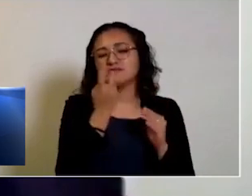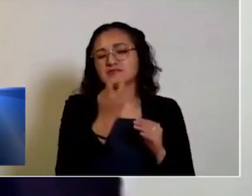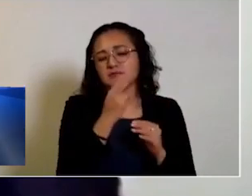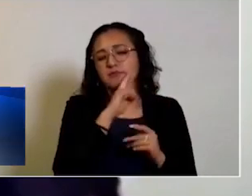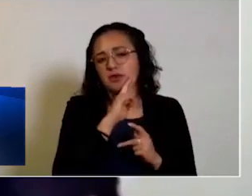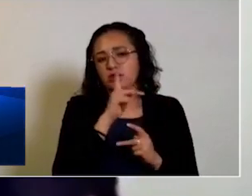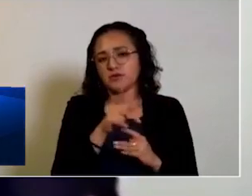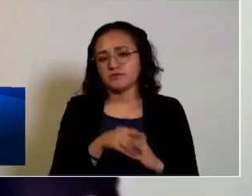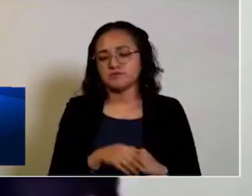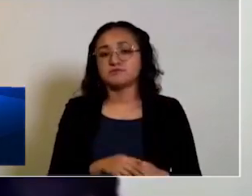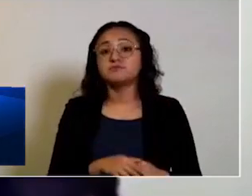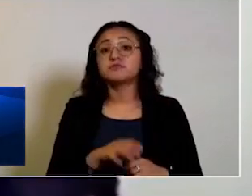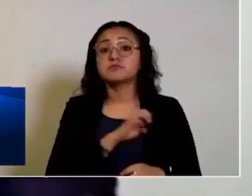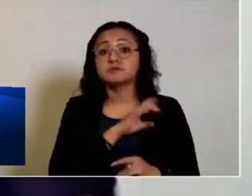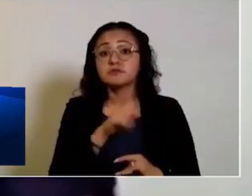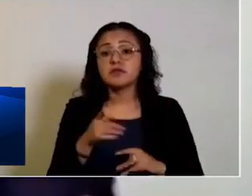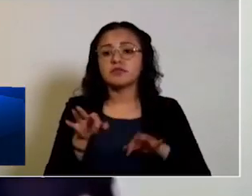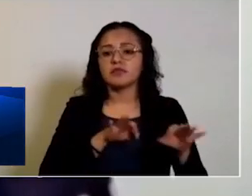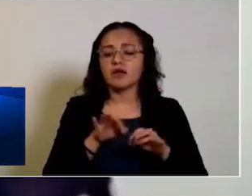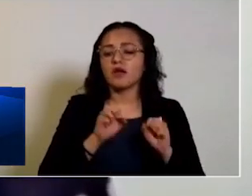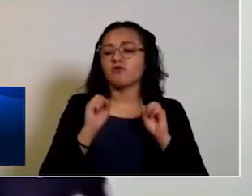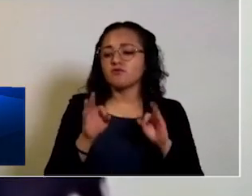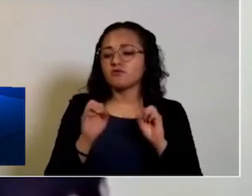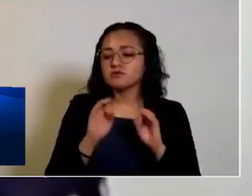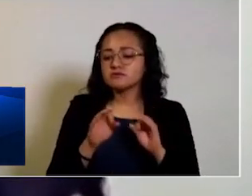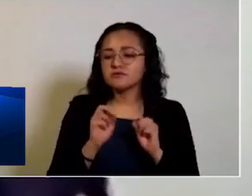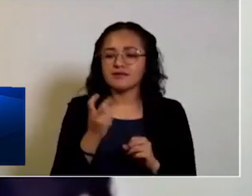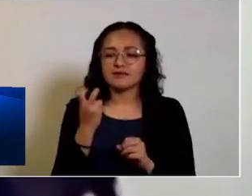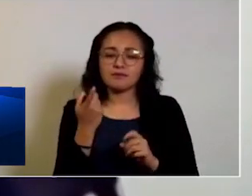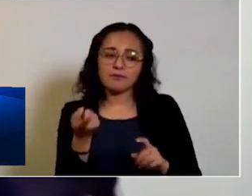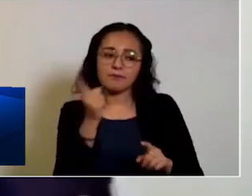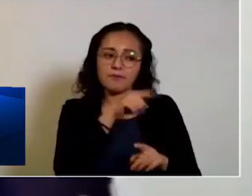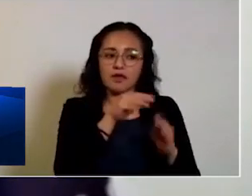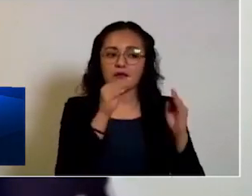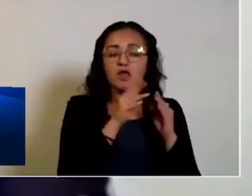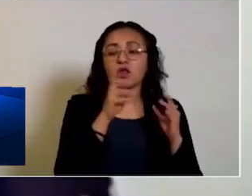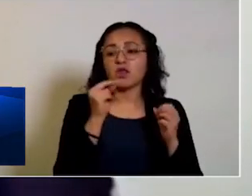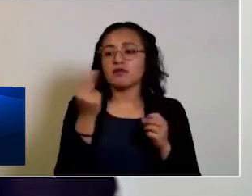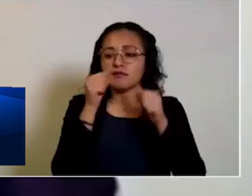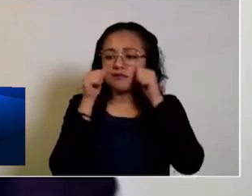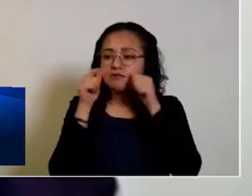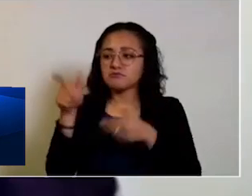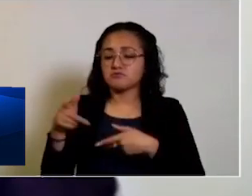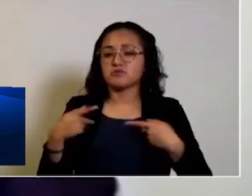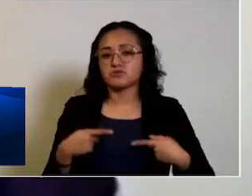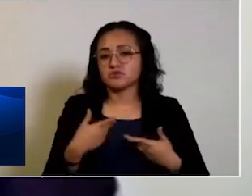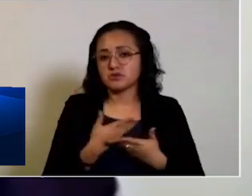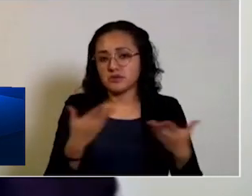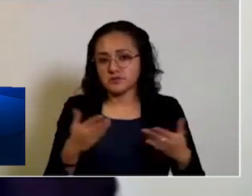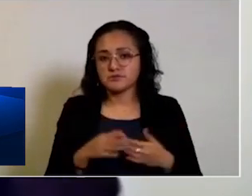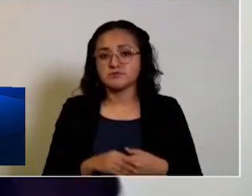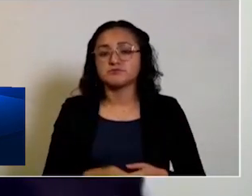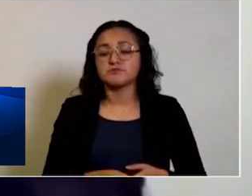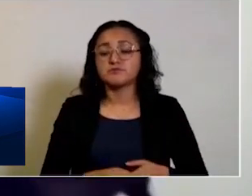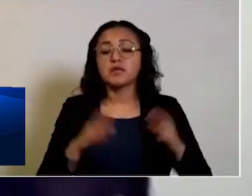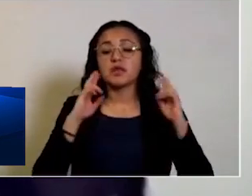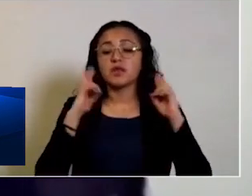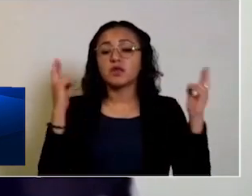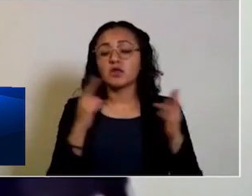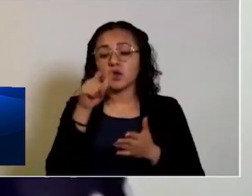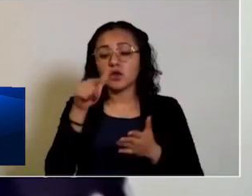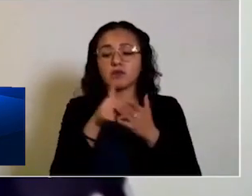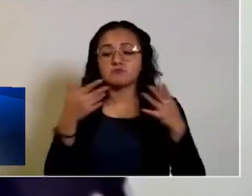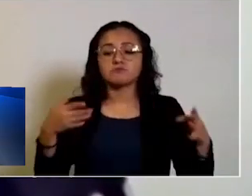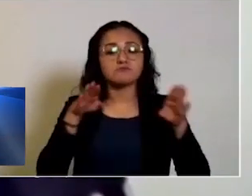hacerlo, especialmente el trabajo administrativo de oficina y que no requiere de atención al público. Reuniones en lugares